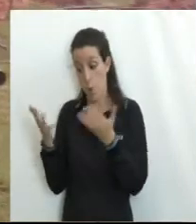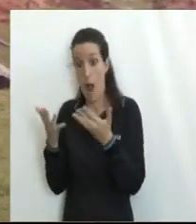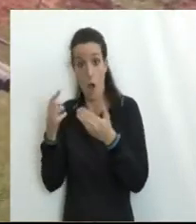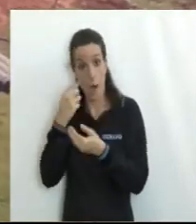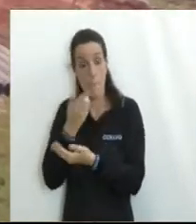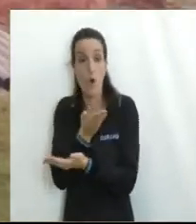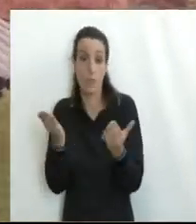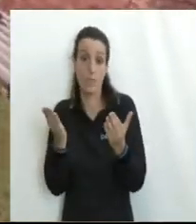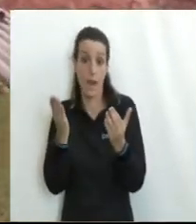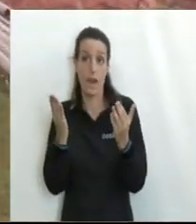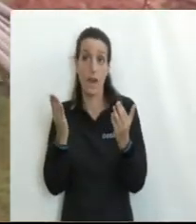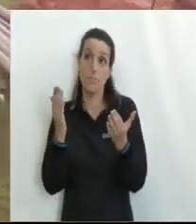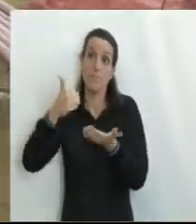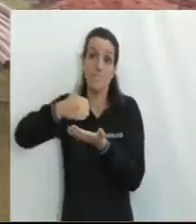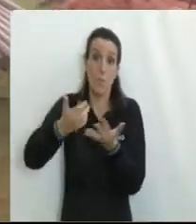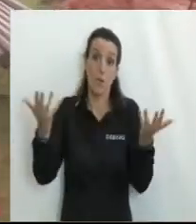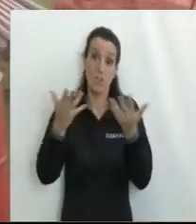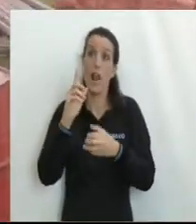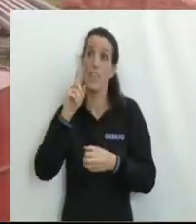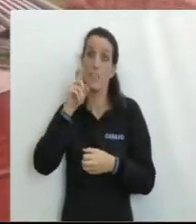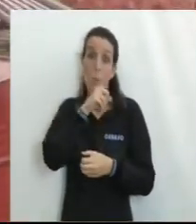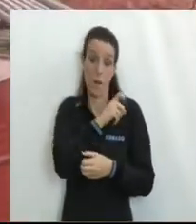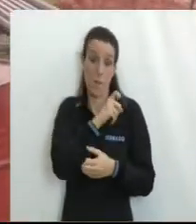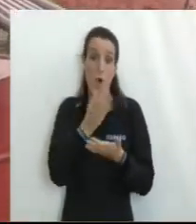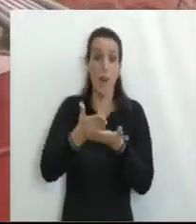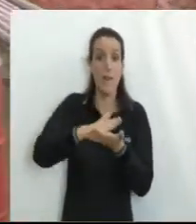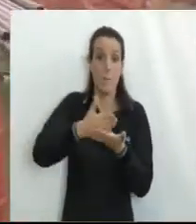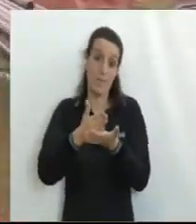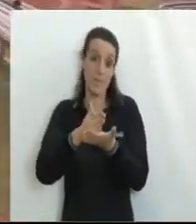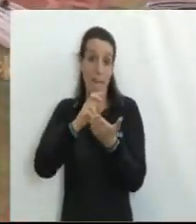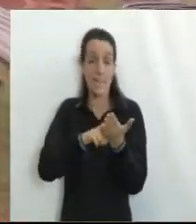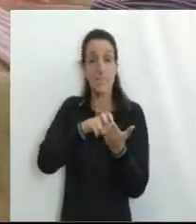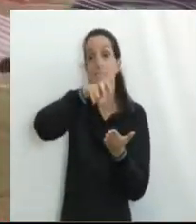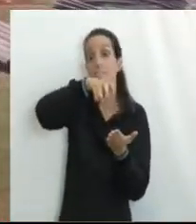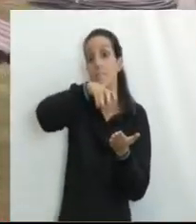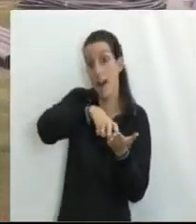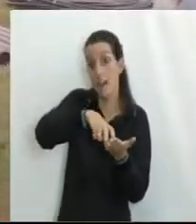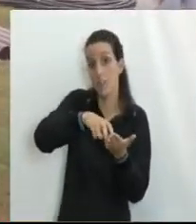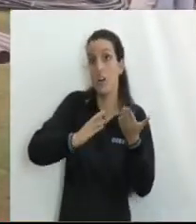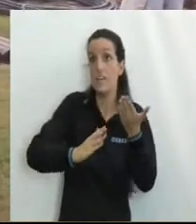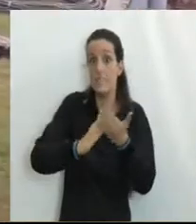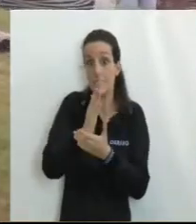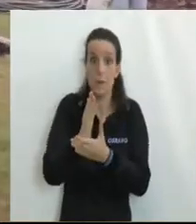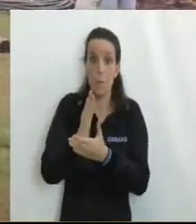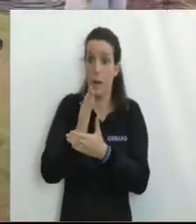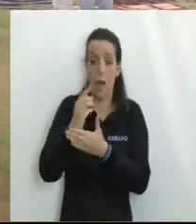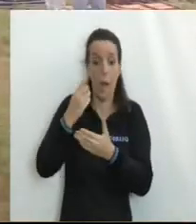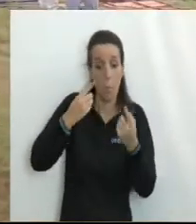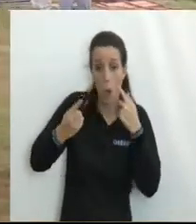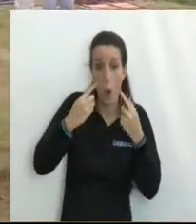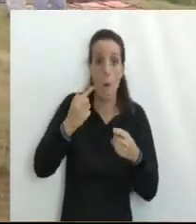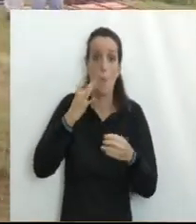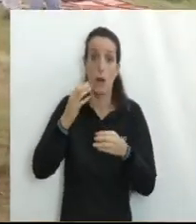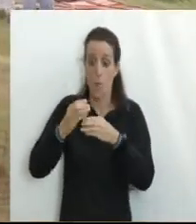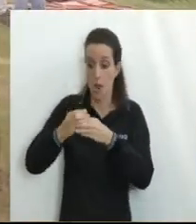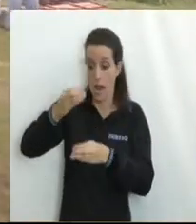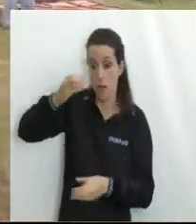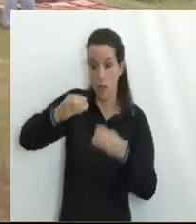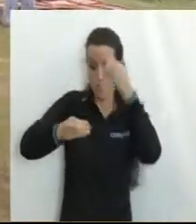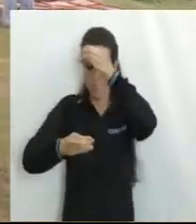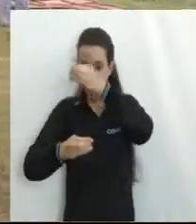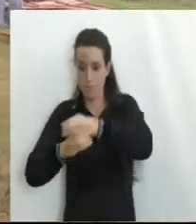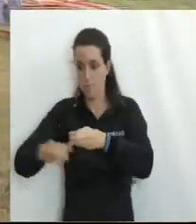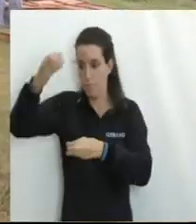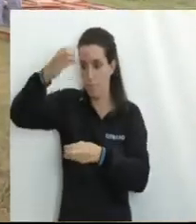como es este caso Aquí estamos en Tacuarembó En el límite de la frontera con Salto Y estos pozos son de testigo continuo Extraen,